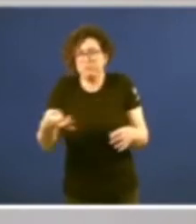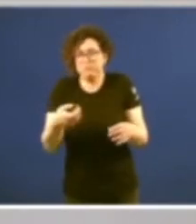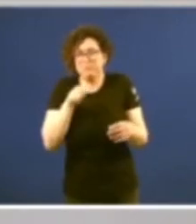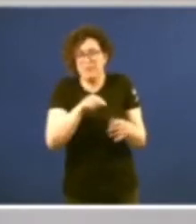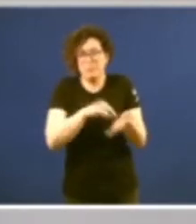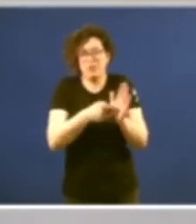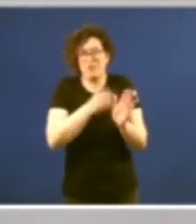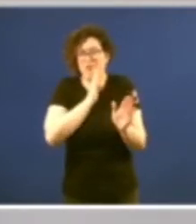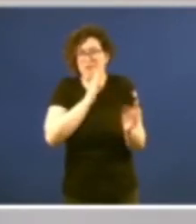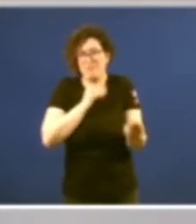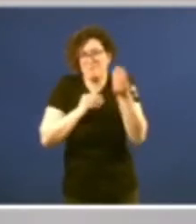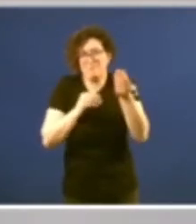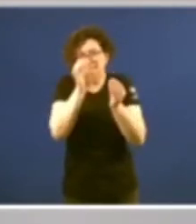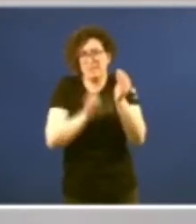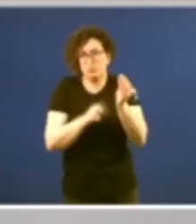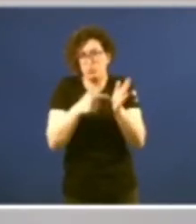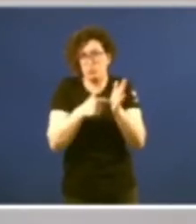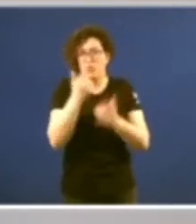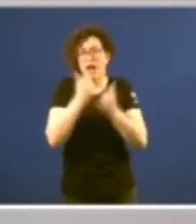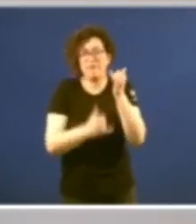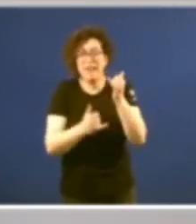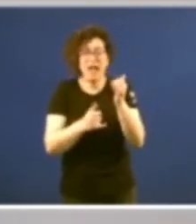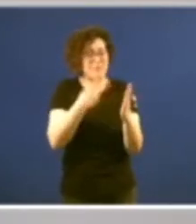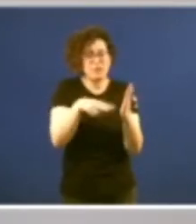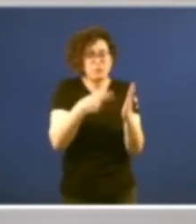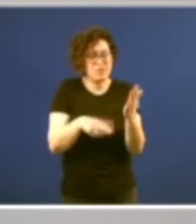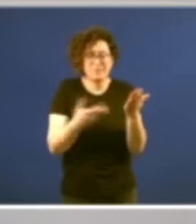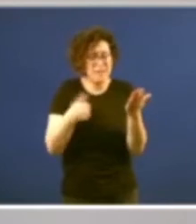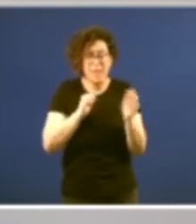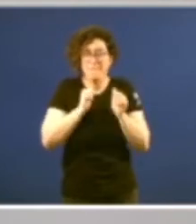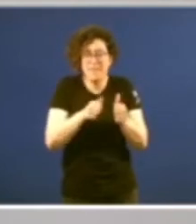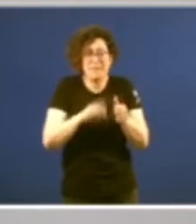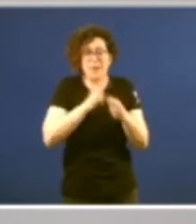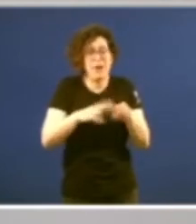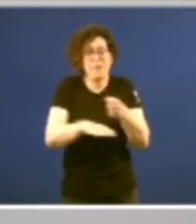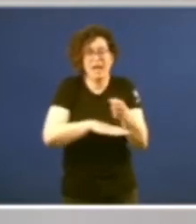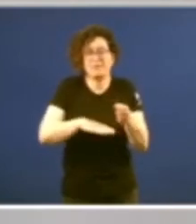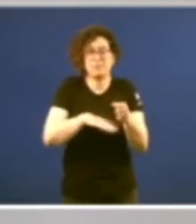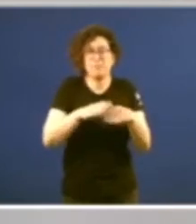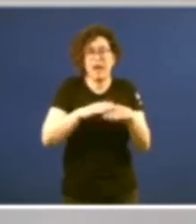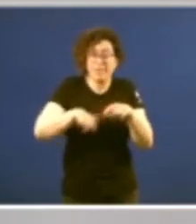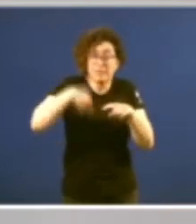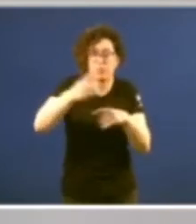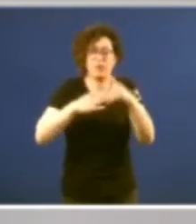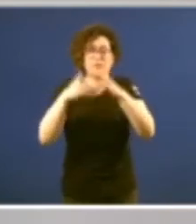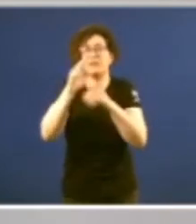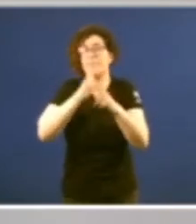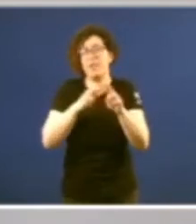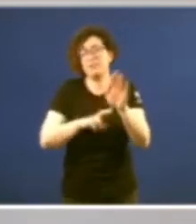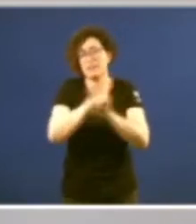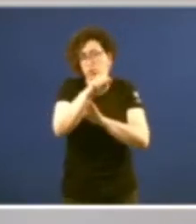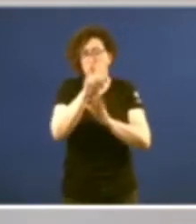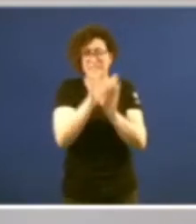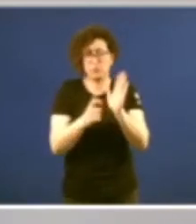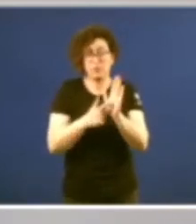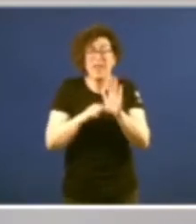proyecto de estatuto cuya lectura impregna ya las bases de lo que ha de ser despues el desarrollo estatutario. Un